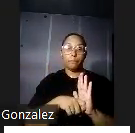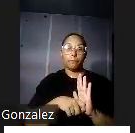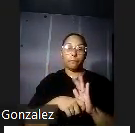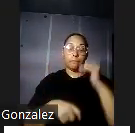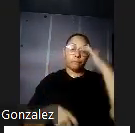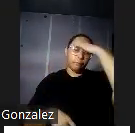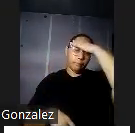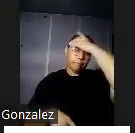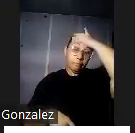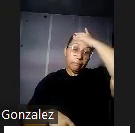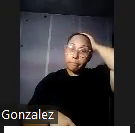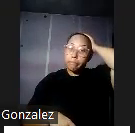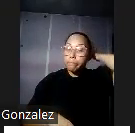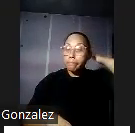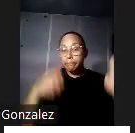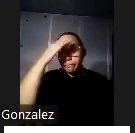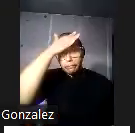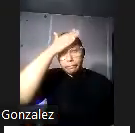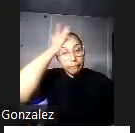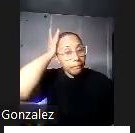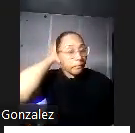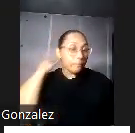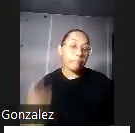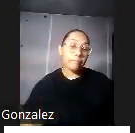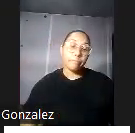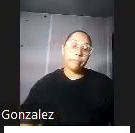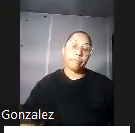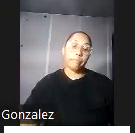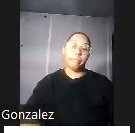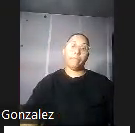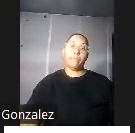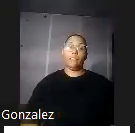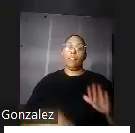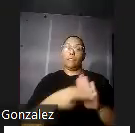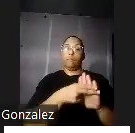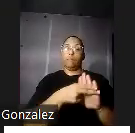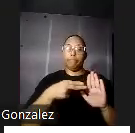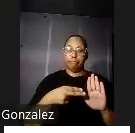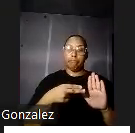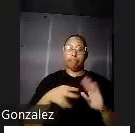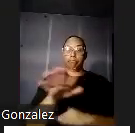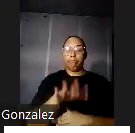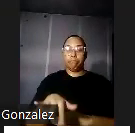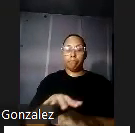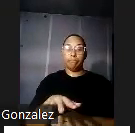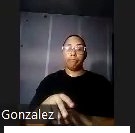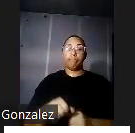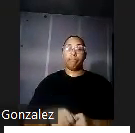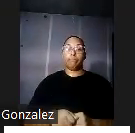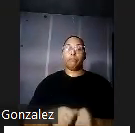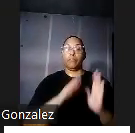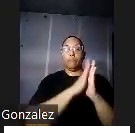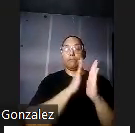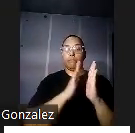imágenes de de de las condecoraciones y el espacio ¿no? de de la sala de la biblioteca de